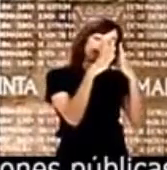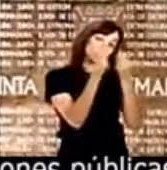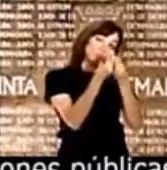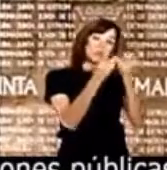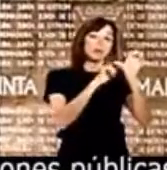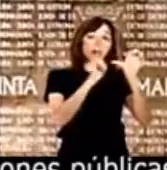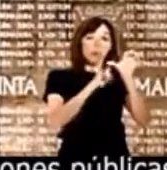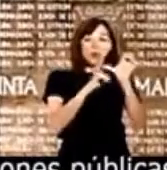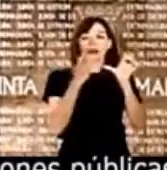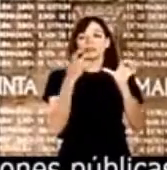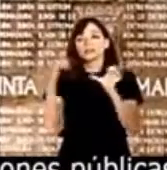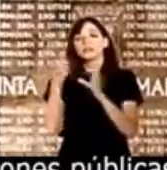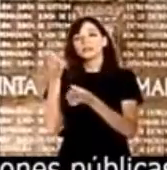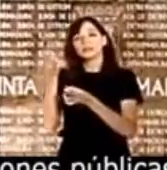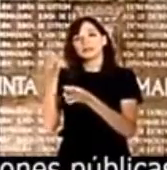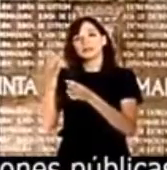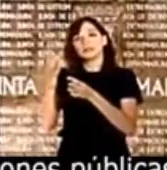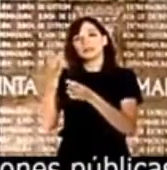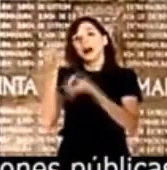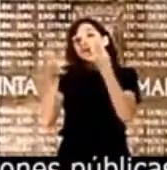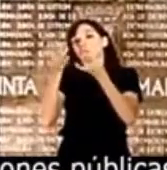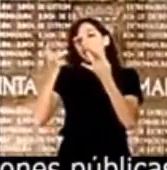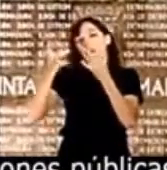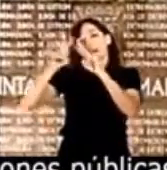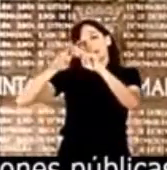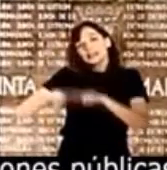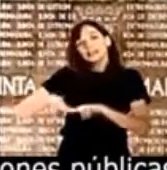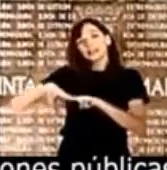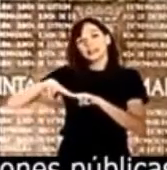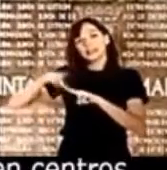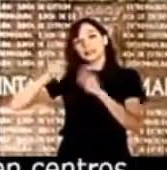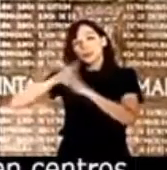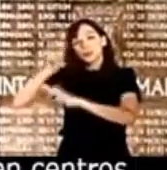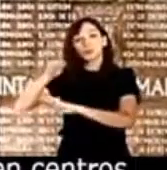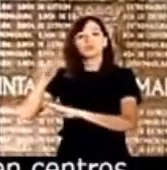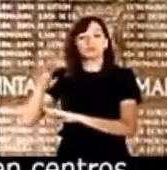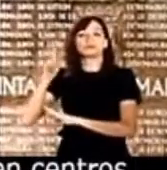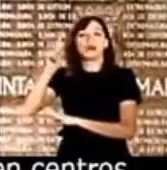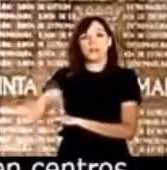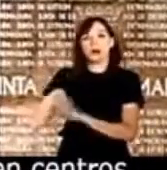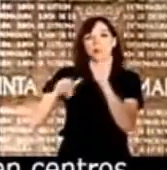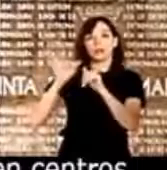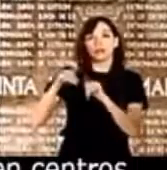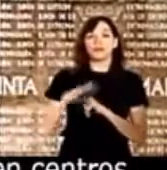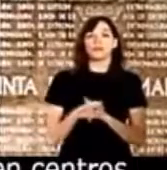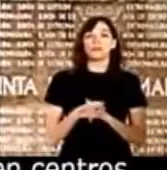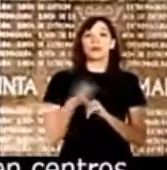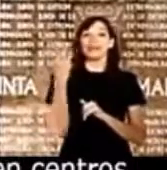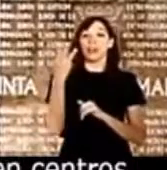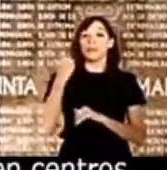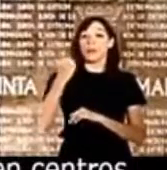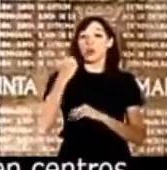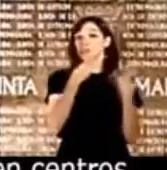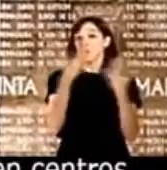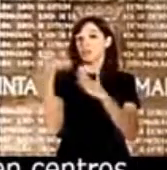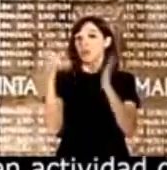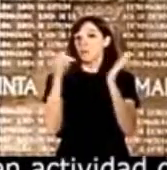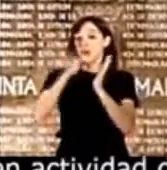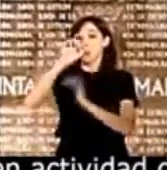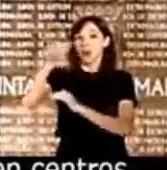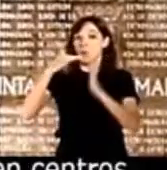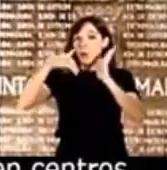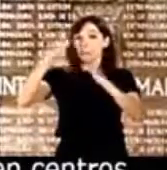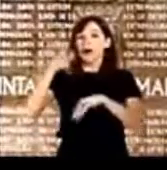realicen actividades de IMAX de MAGI. En definitiva, el esfuerzo de estos más de 3.700.000 euros viene a la formalización de